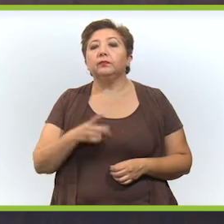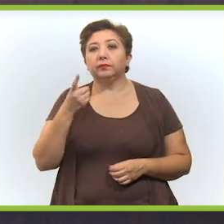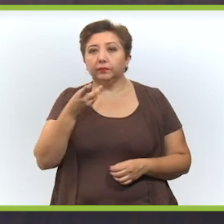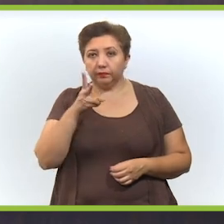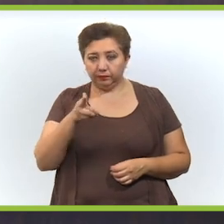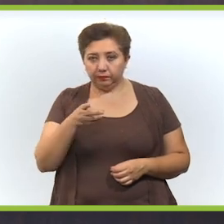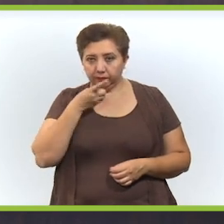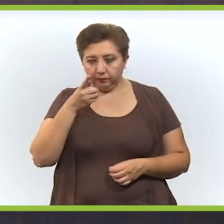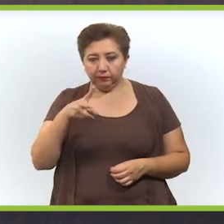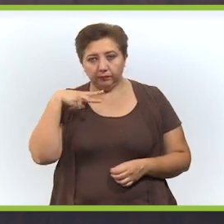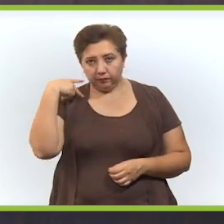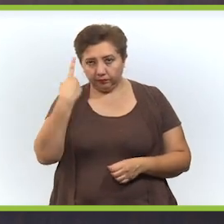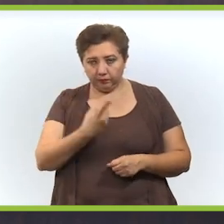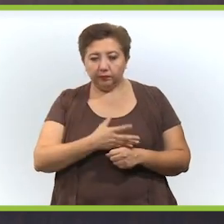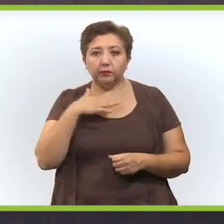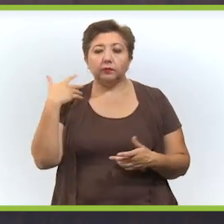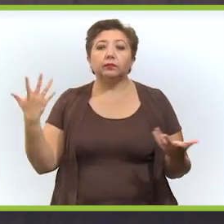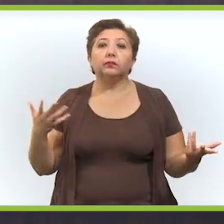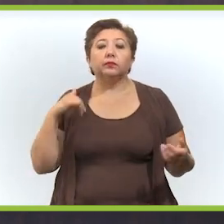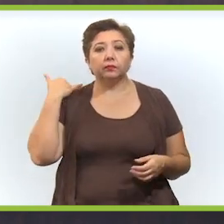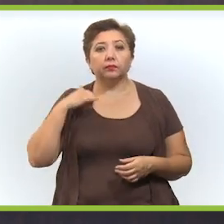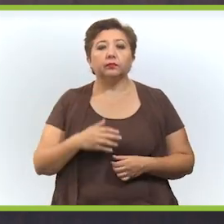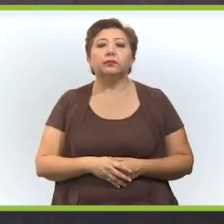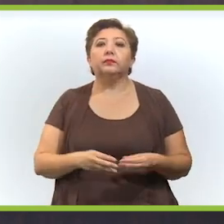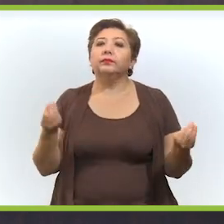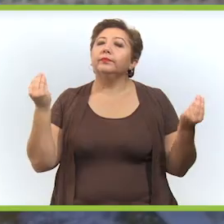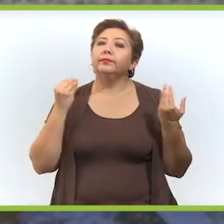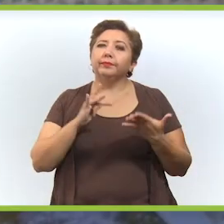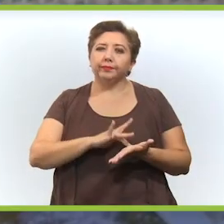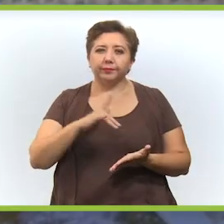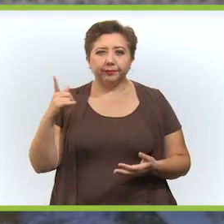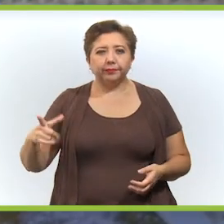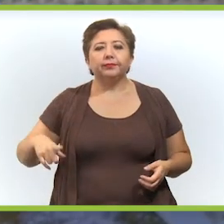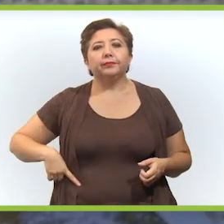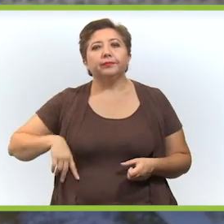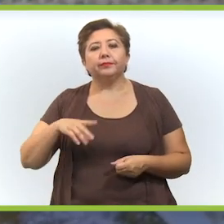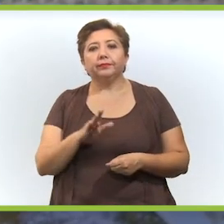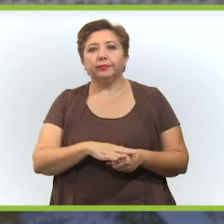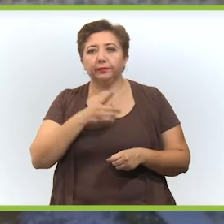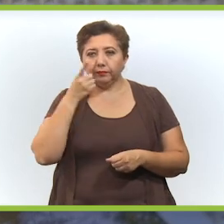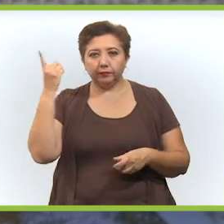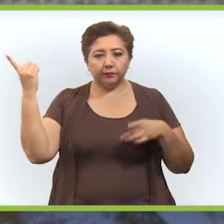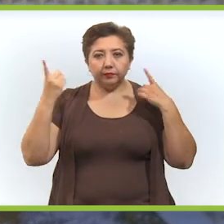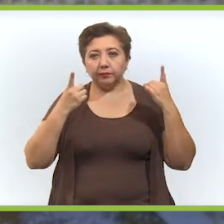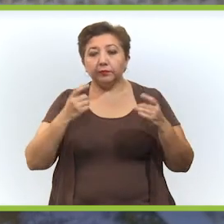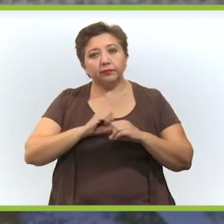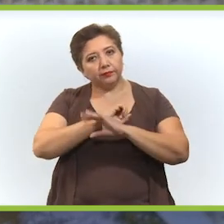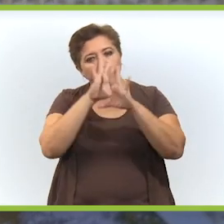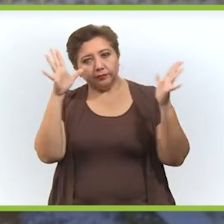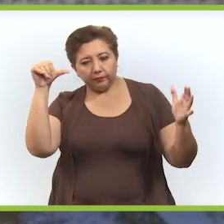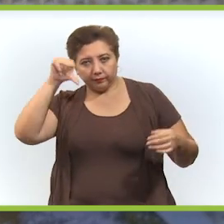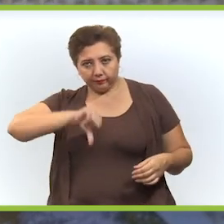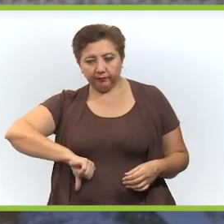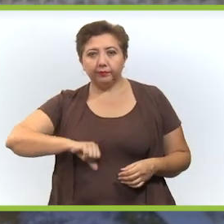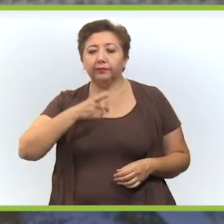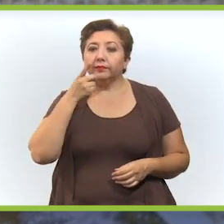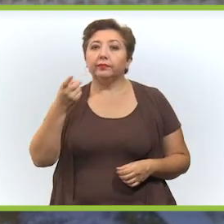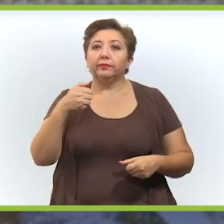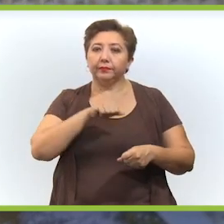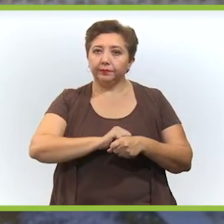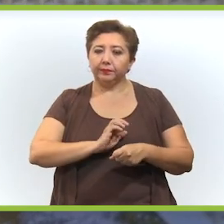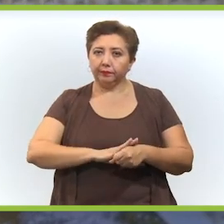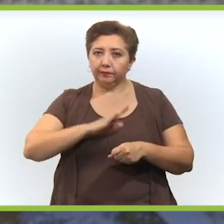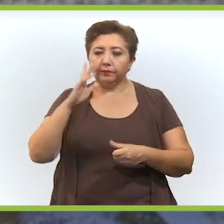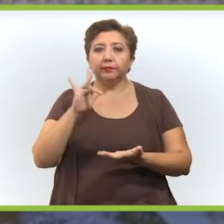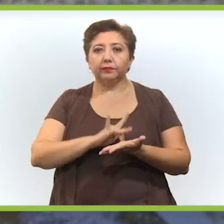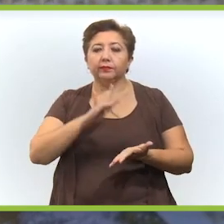prácticamente de la disposición y la voluntad de los yucatecos. Muchísimas gracias, gobernador, por habernos despejado todas las dudas esta noche,